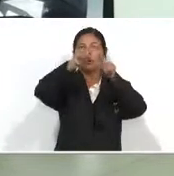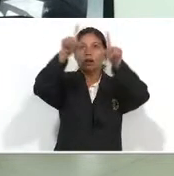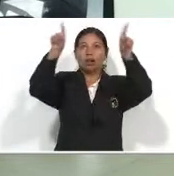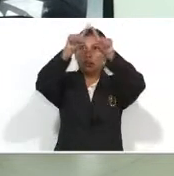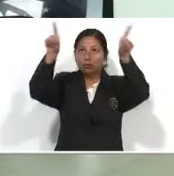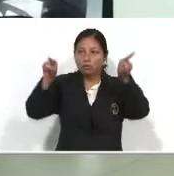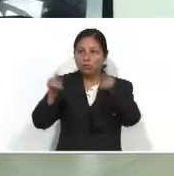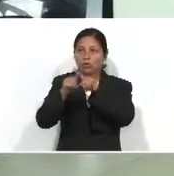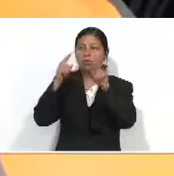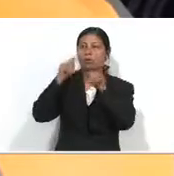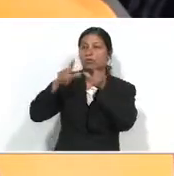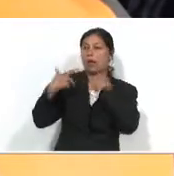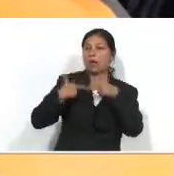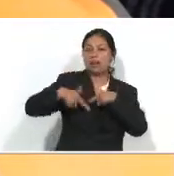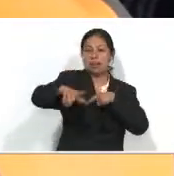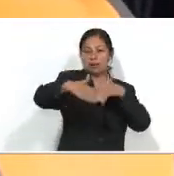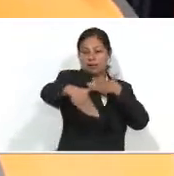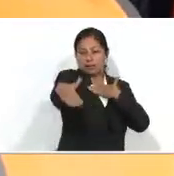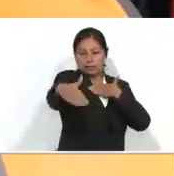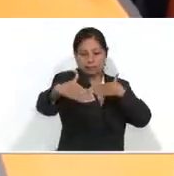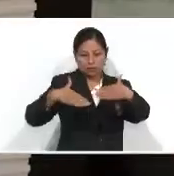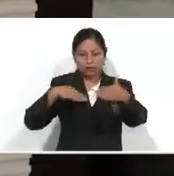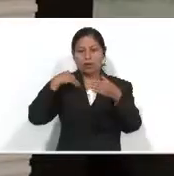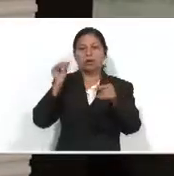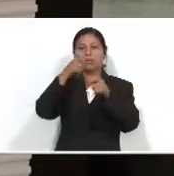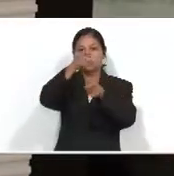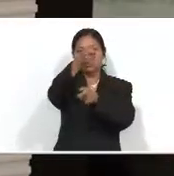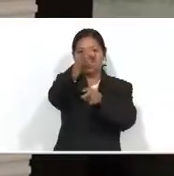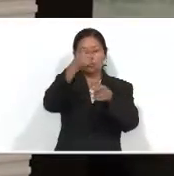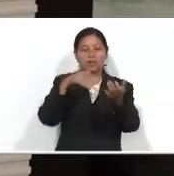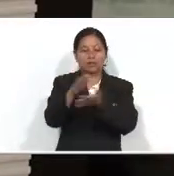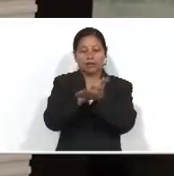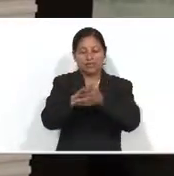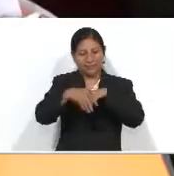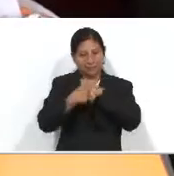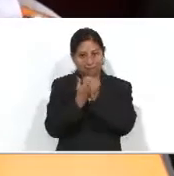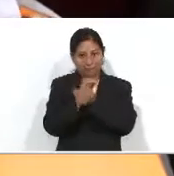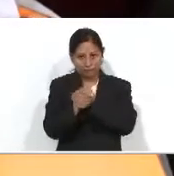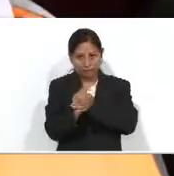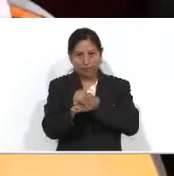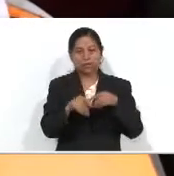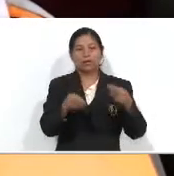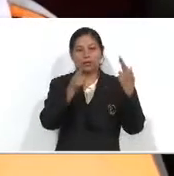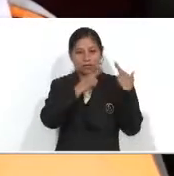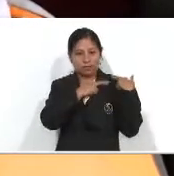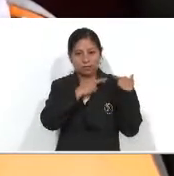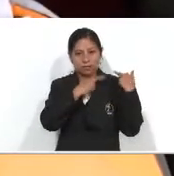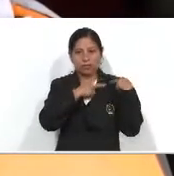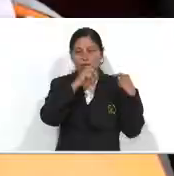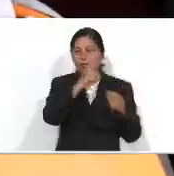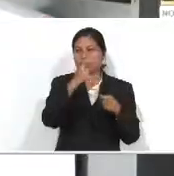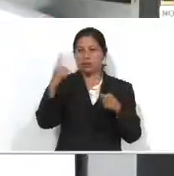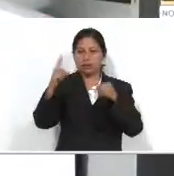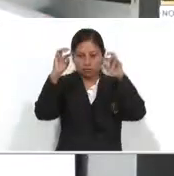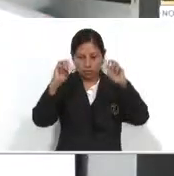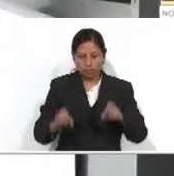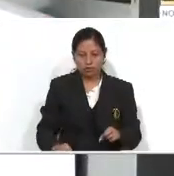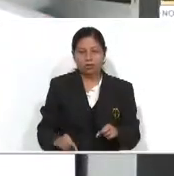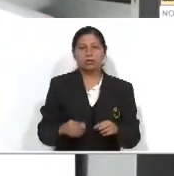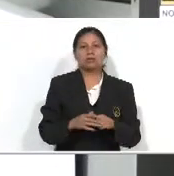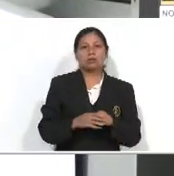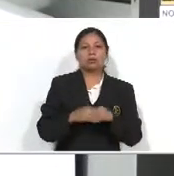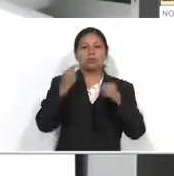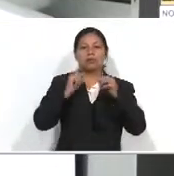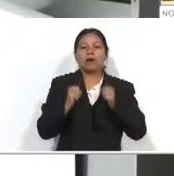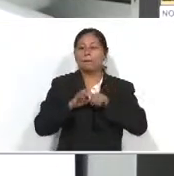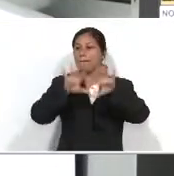lograr el debido distanciamiento, diferentes tipos de termómetros, alcohol en gel y la debida protección del personal que desempeña sus labores en ese lugar, procurando así evitar